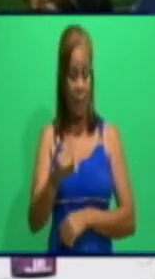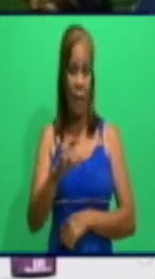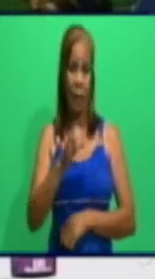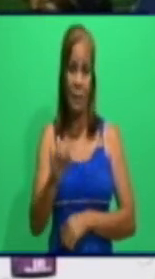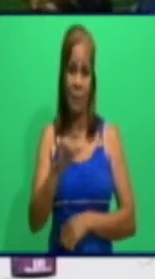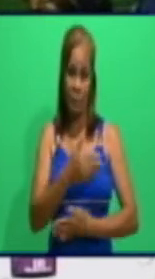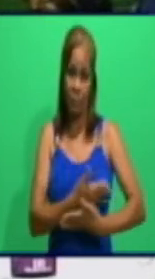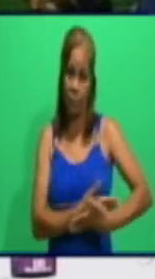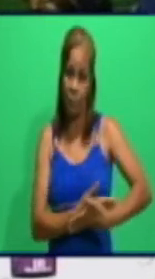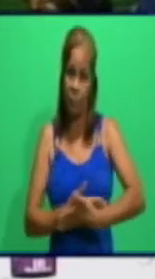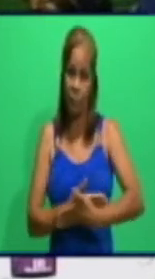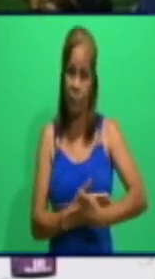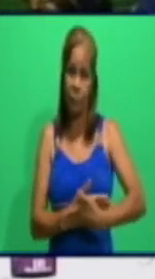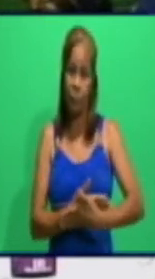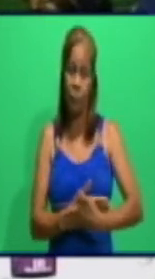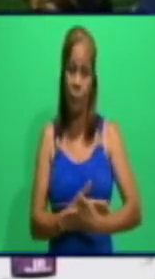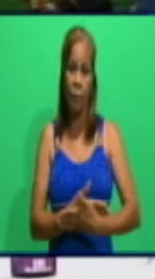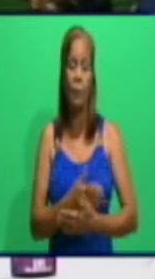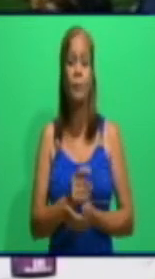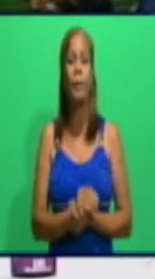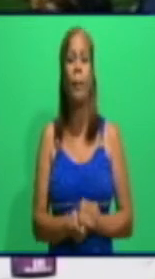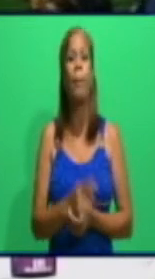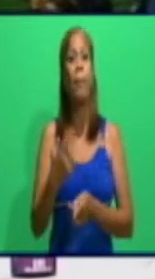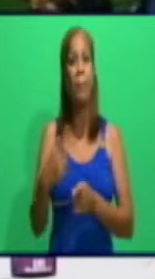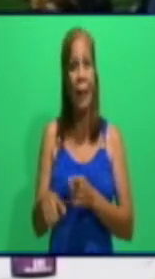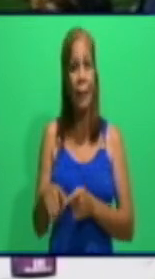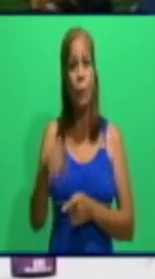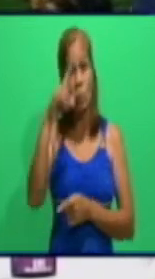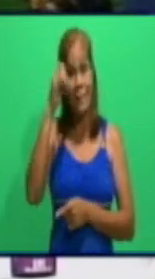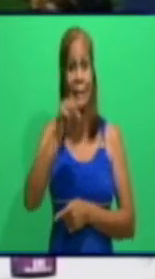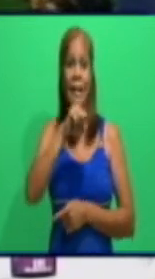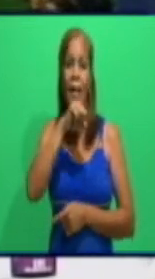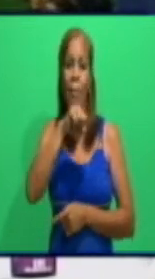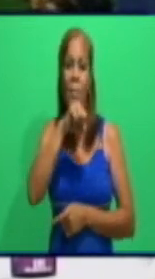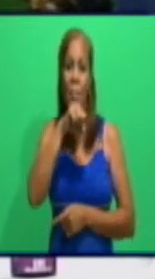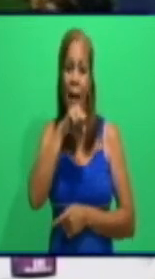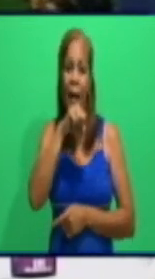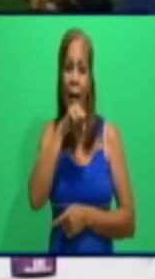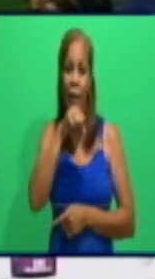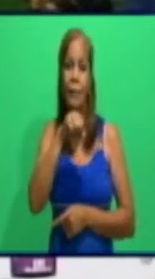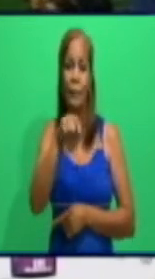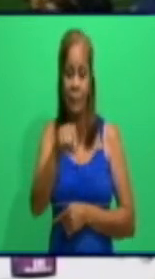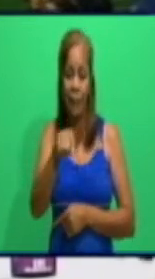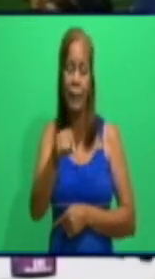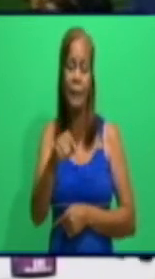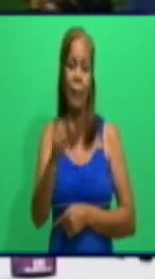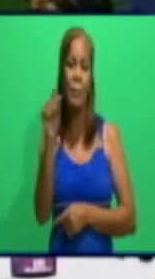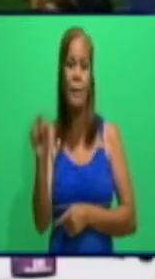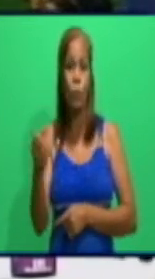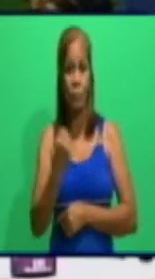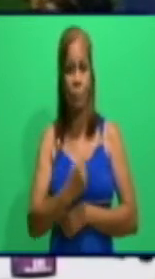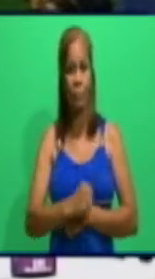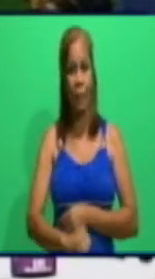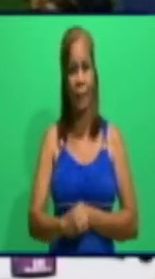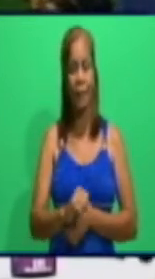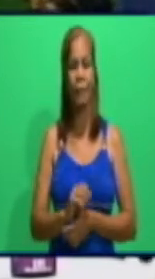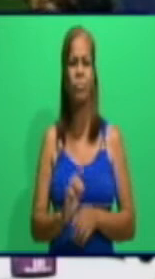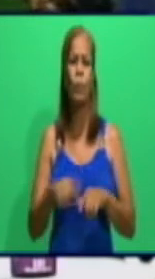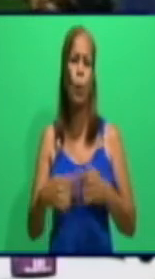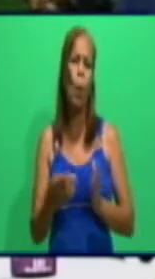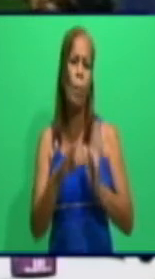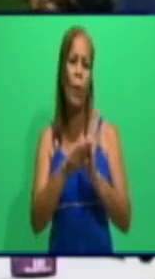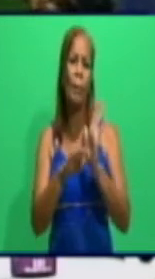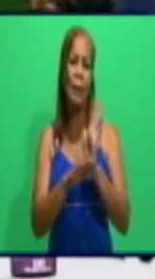nacidos no porque no están en esa misma sala, pero sí son las madres de estos recién nacidos. ¿Cómo es el protocolo? ¿Cómo se está